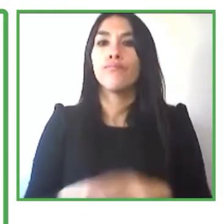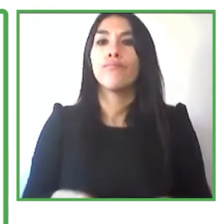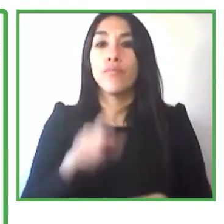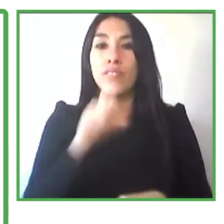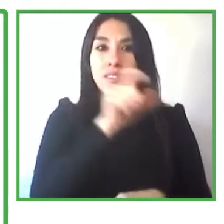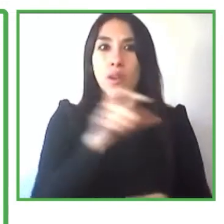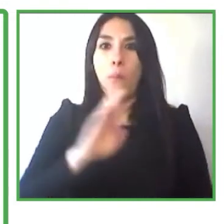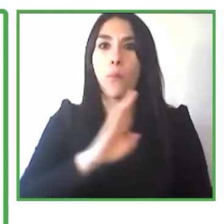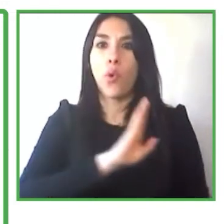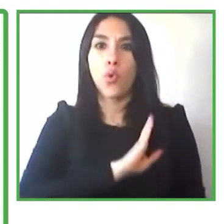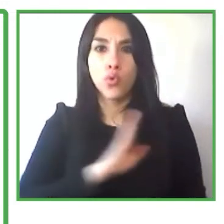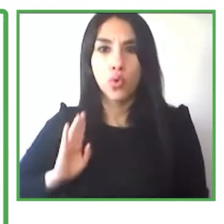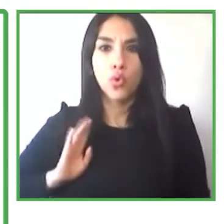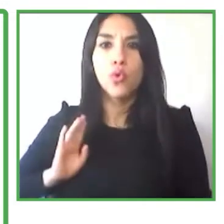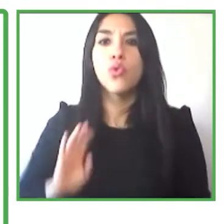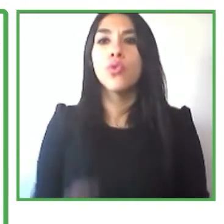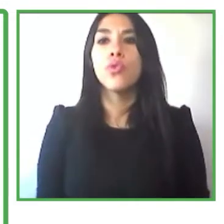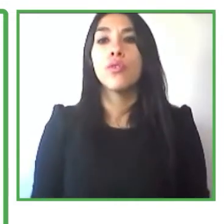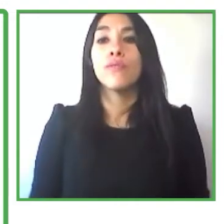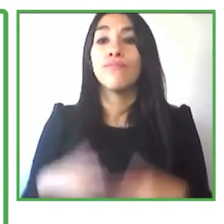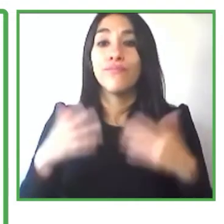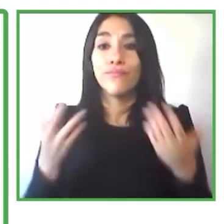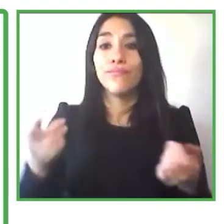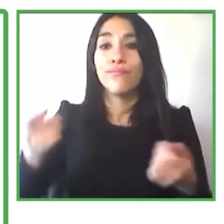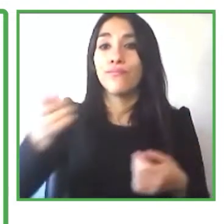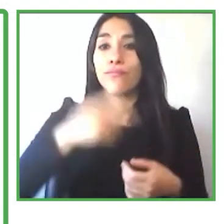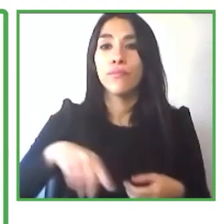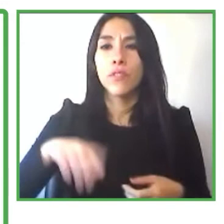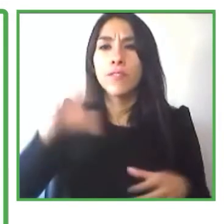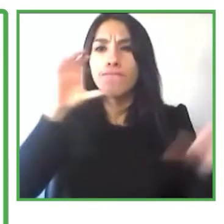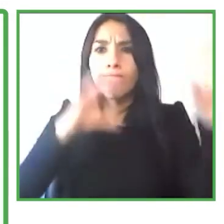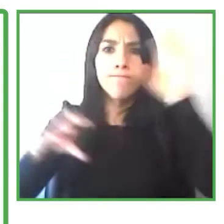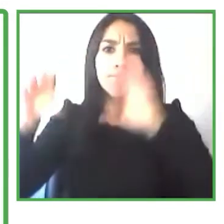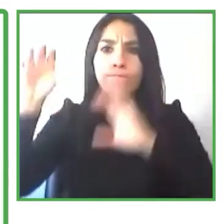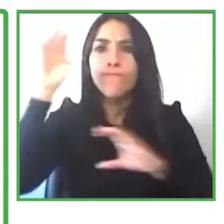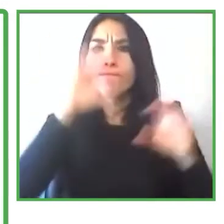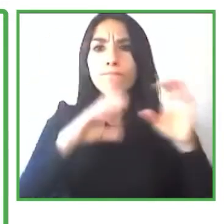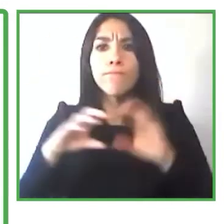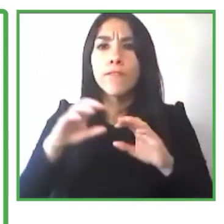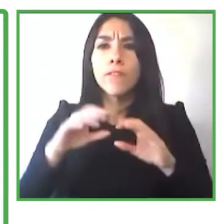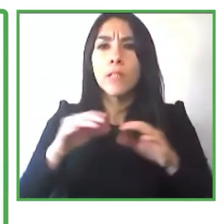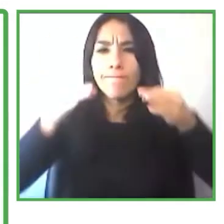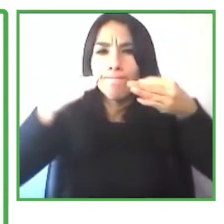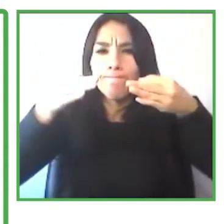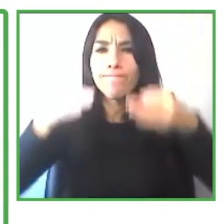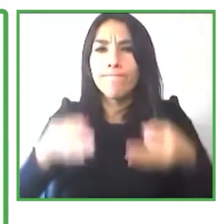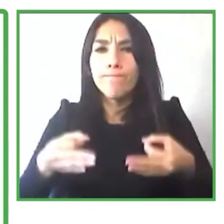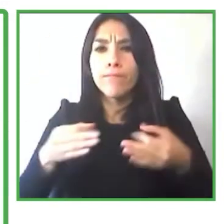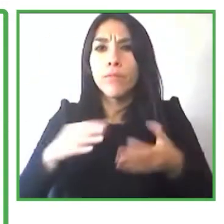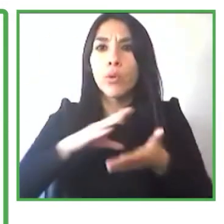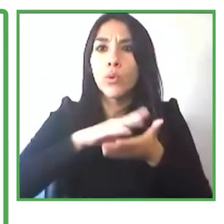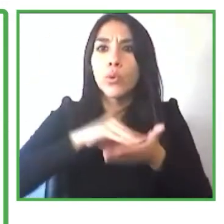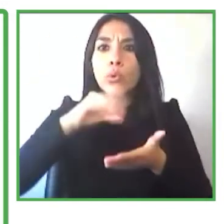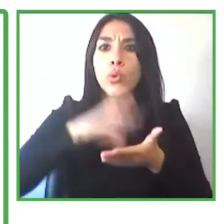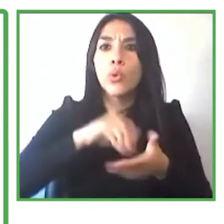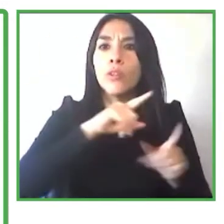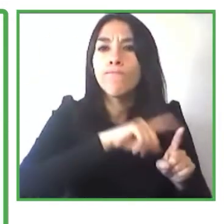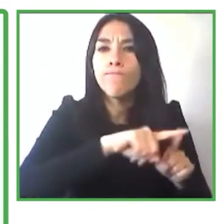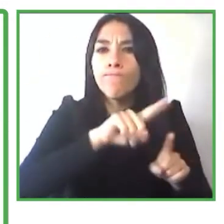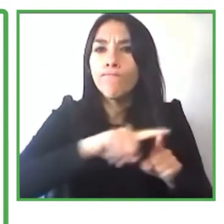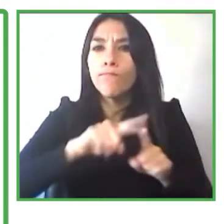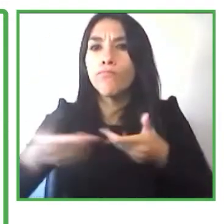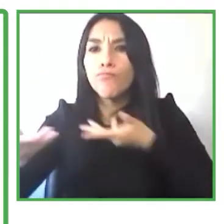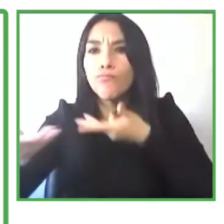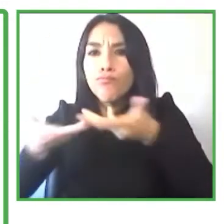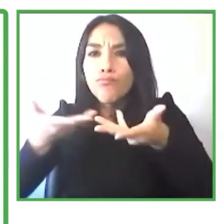estamos buscando beneficios concretos se puede aprender de otros y compartir con otros líderes globales sobre la inclusión y